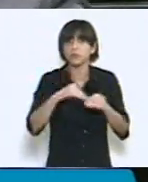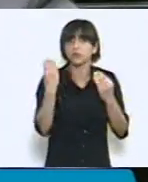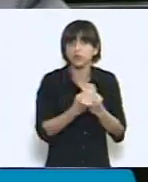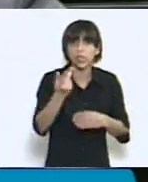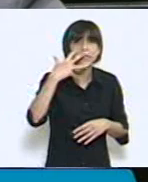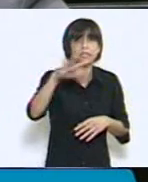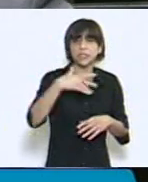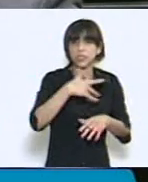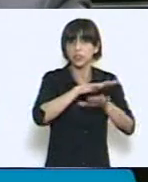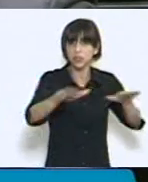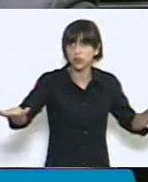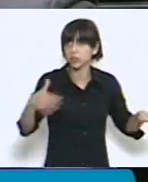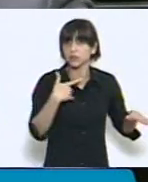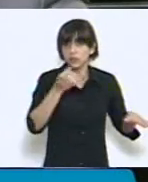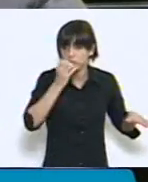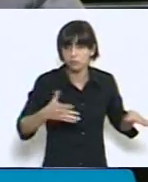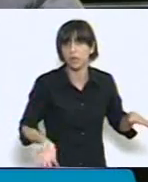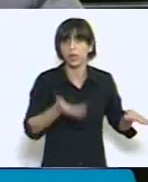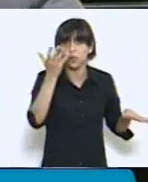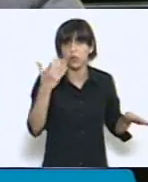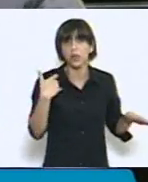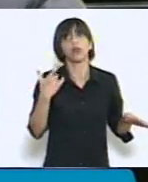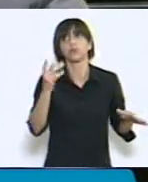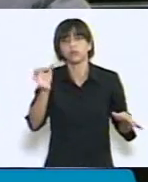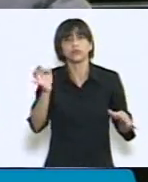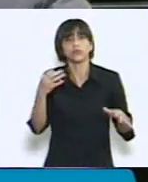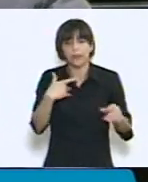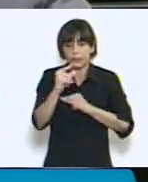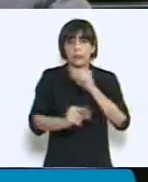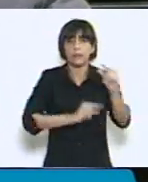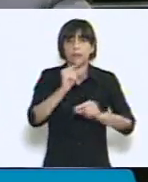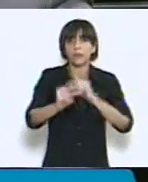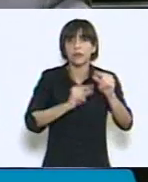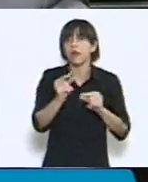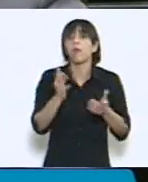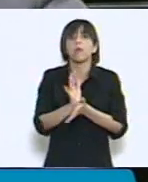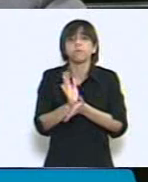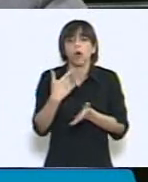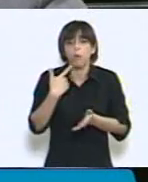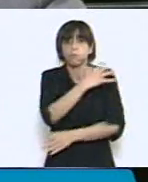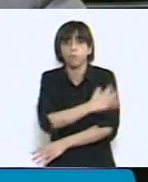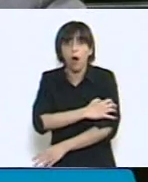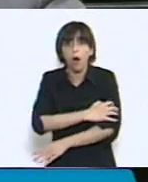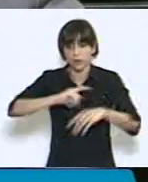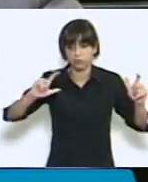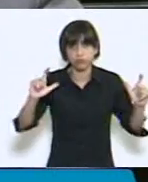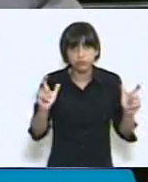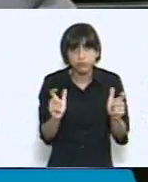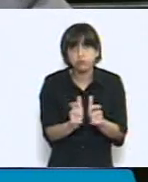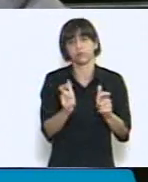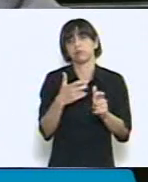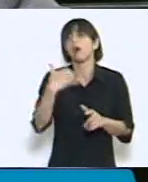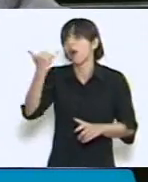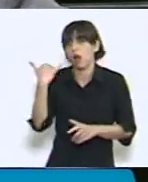aumentó exponencialmente, este es el mejor síntoma, que esto es un buen contra la pobreza y que justamente hay indicadores que van demostrando.